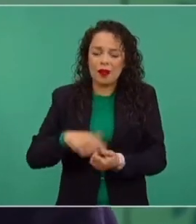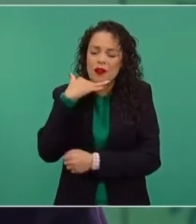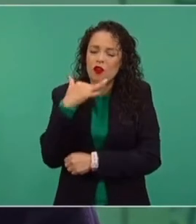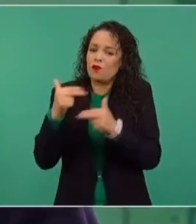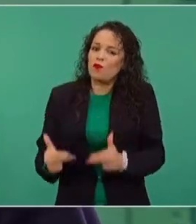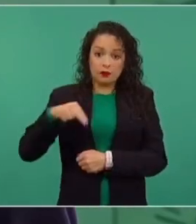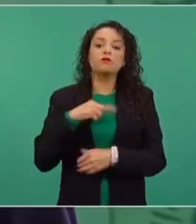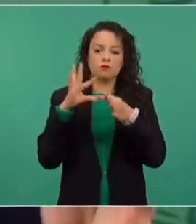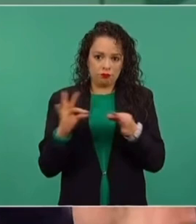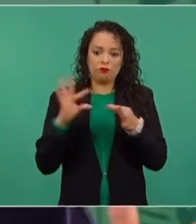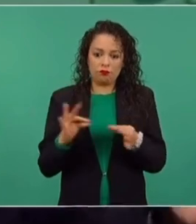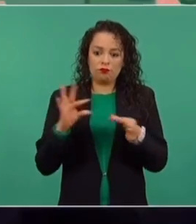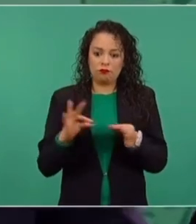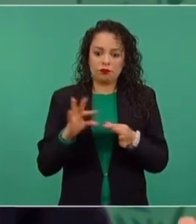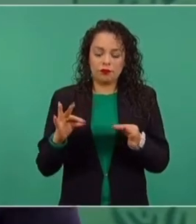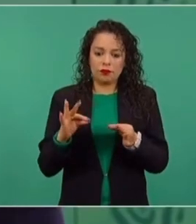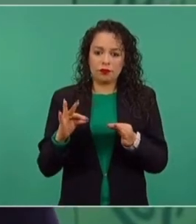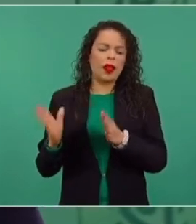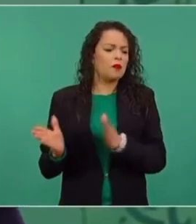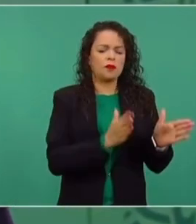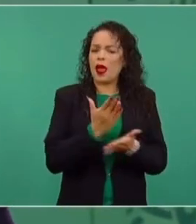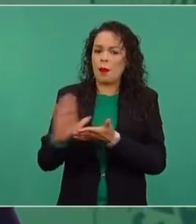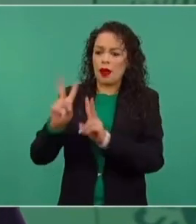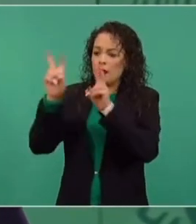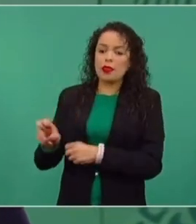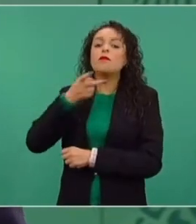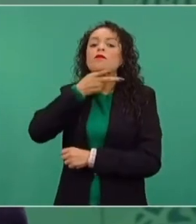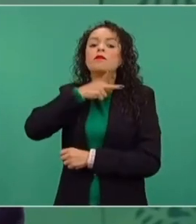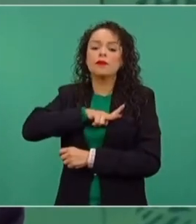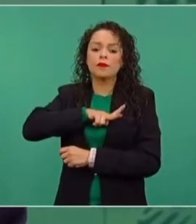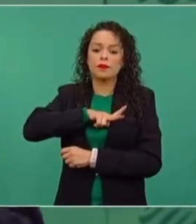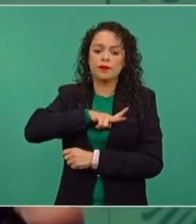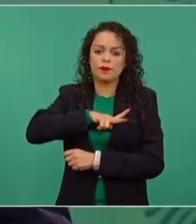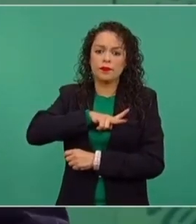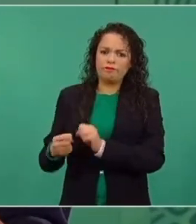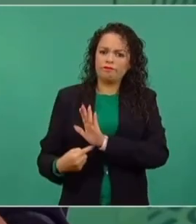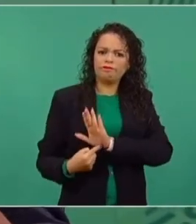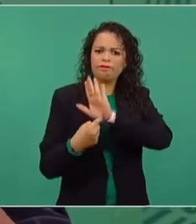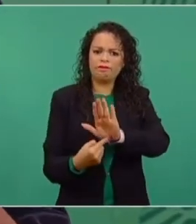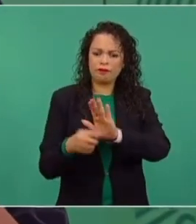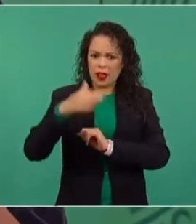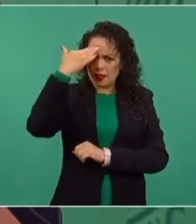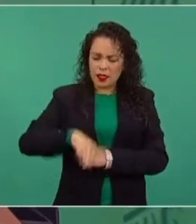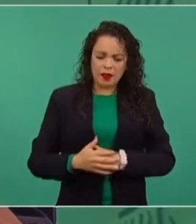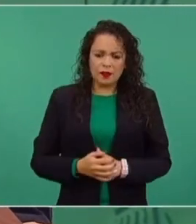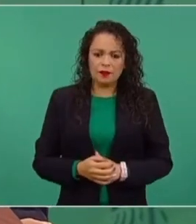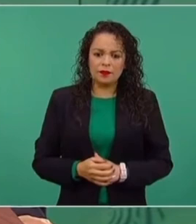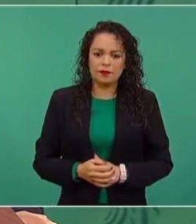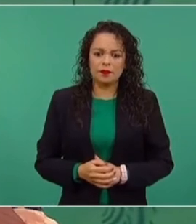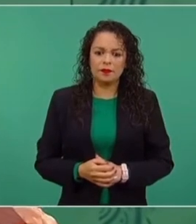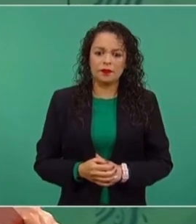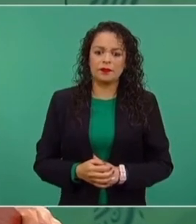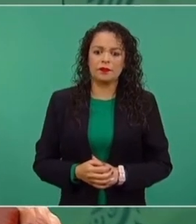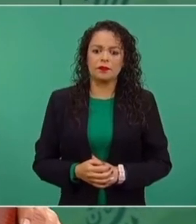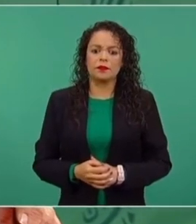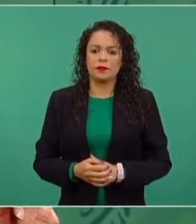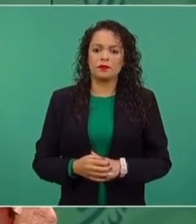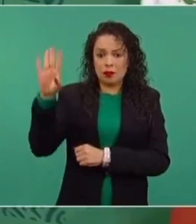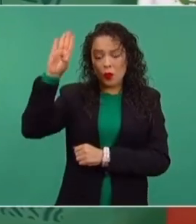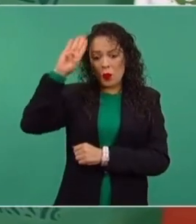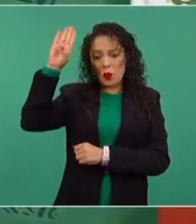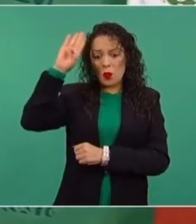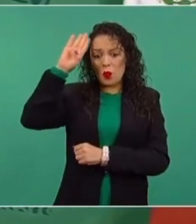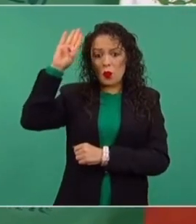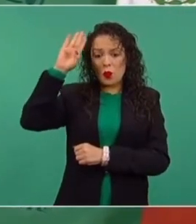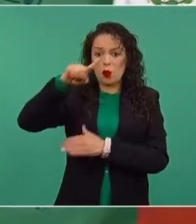Y eso lo vamos a aclarar. Ya en el caso del petróleo está demostrado 110 contratos a